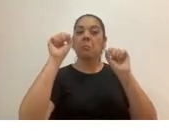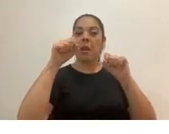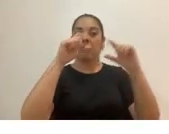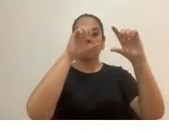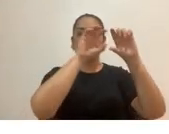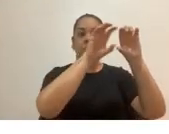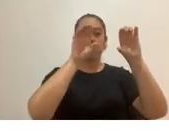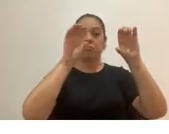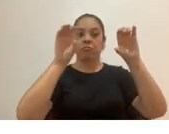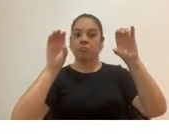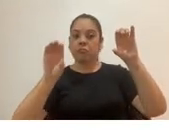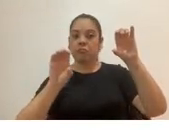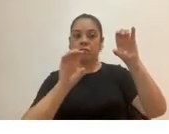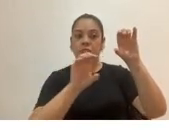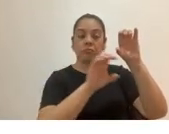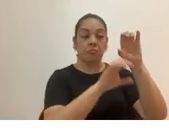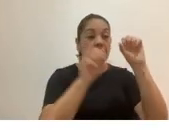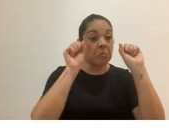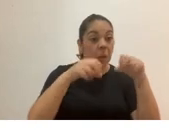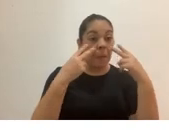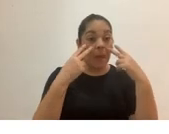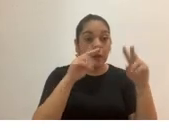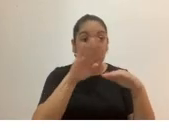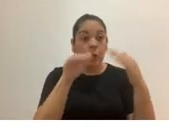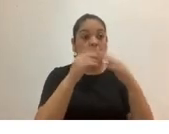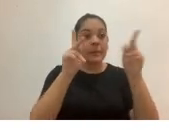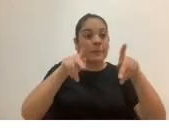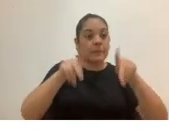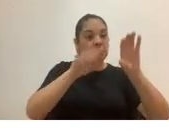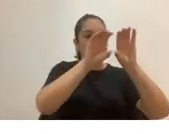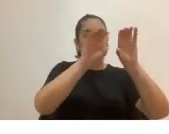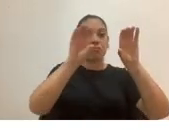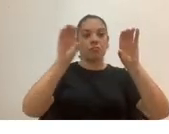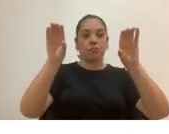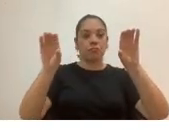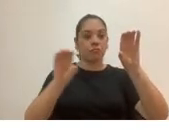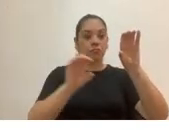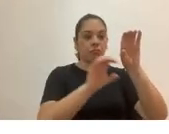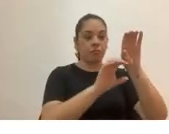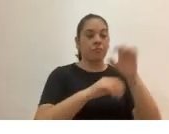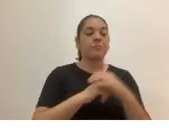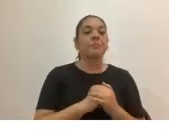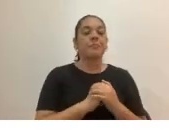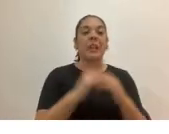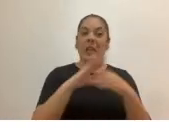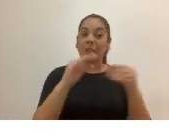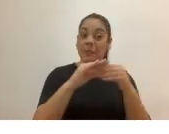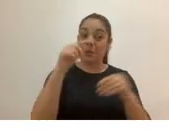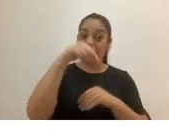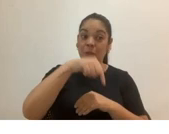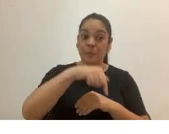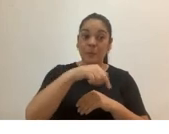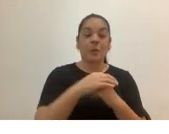y esto les permitirá ver a todas las personas facilitadoras. Bien, les contamos que hoy tenemos